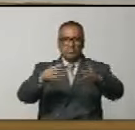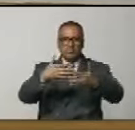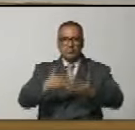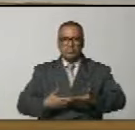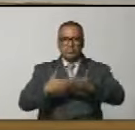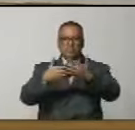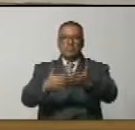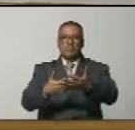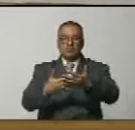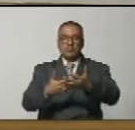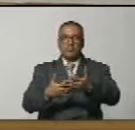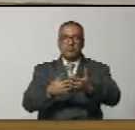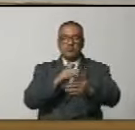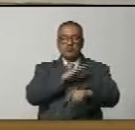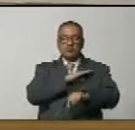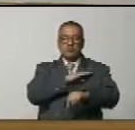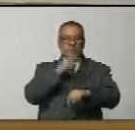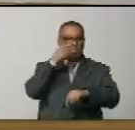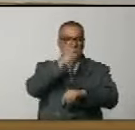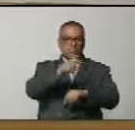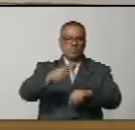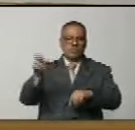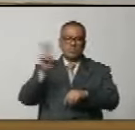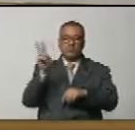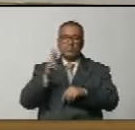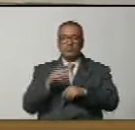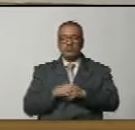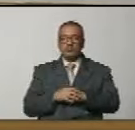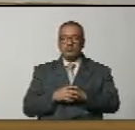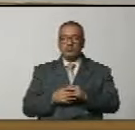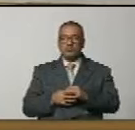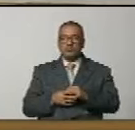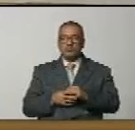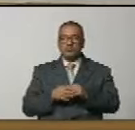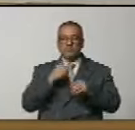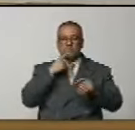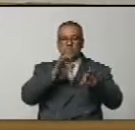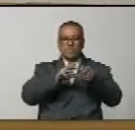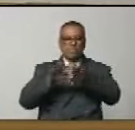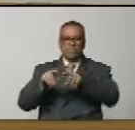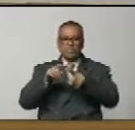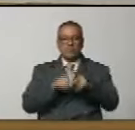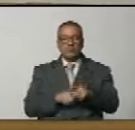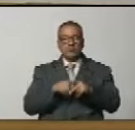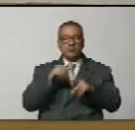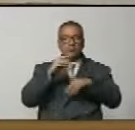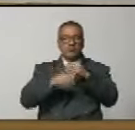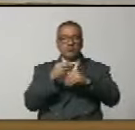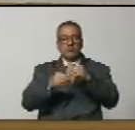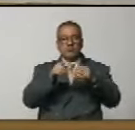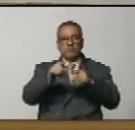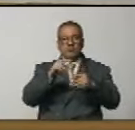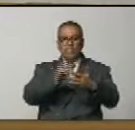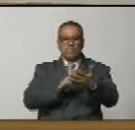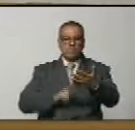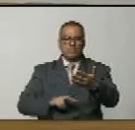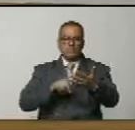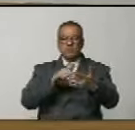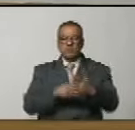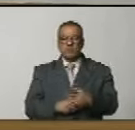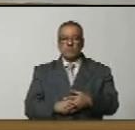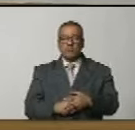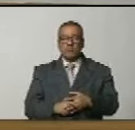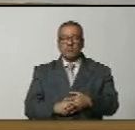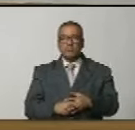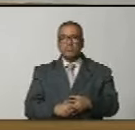le entregue a su legítimo dueño el pueblo de Venezuela ciudadana secretaria sírvase dar lectura